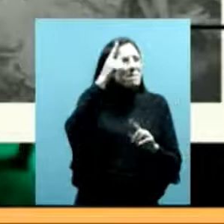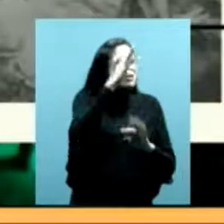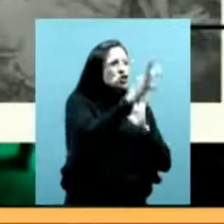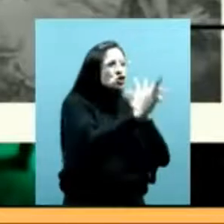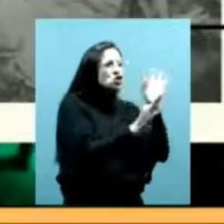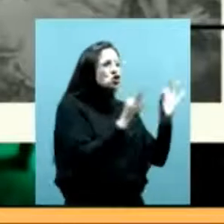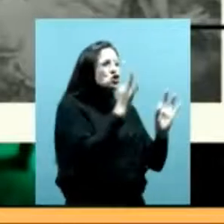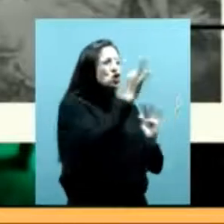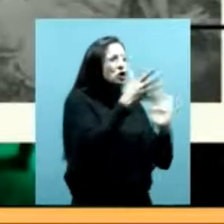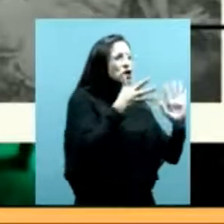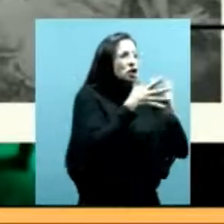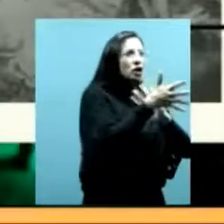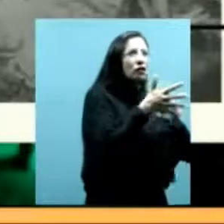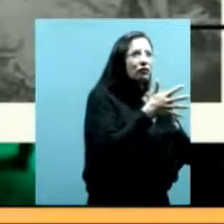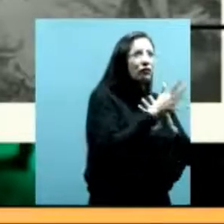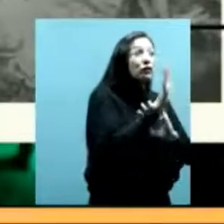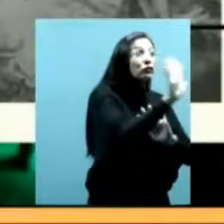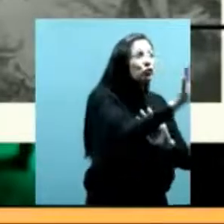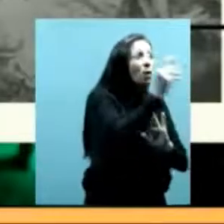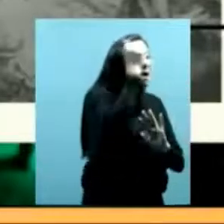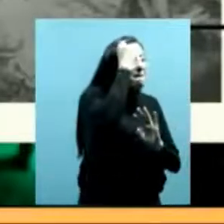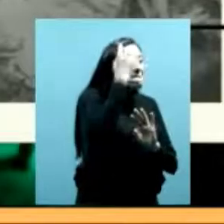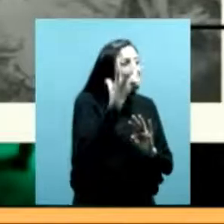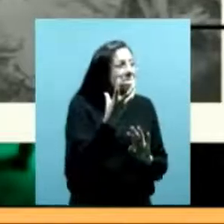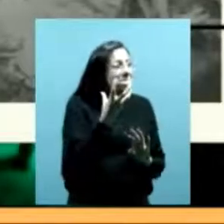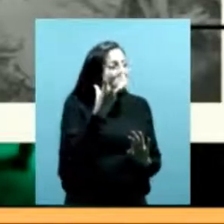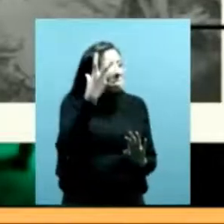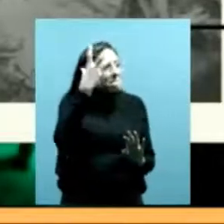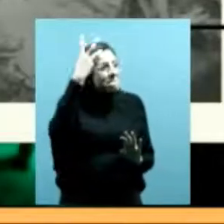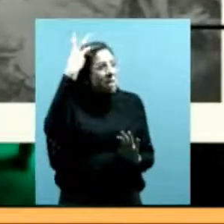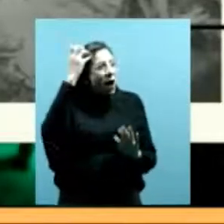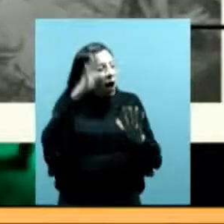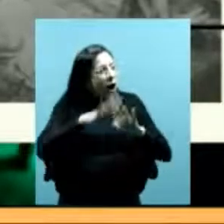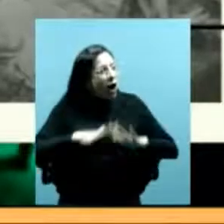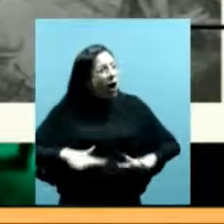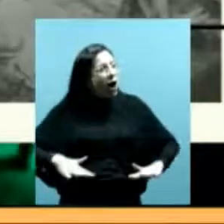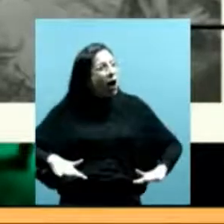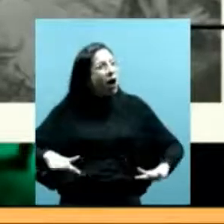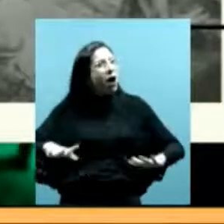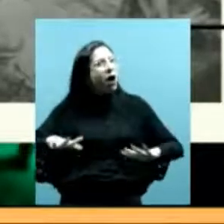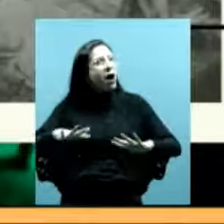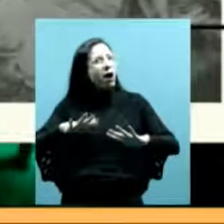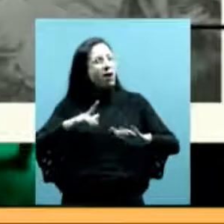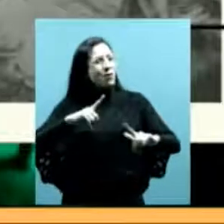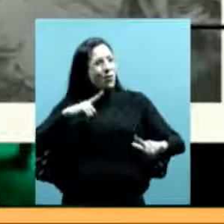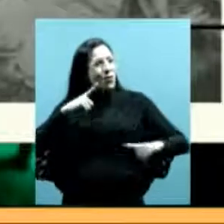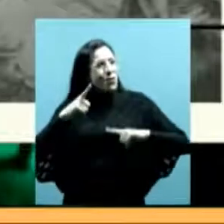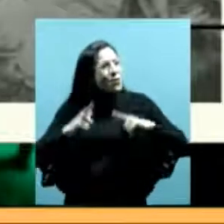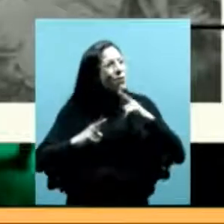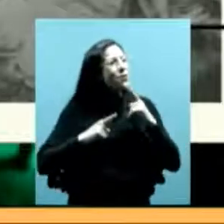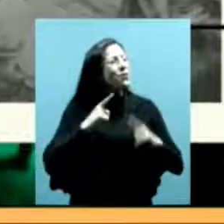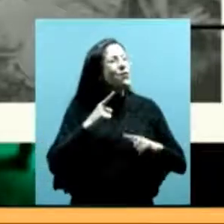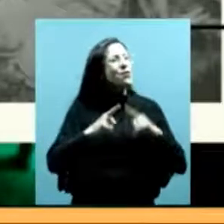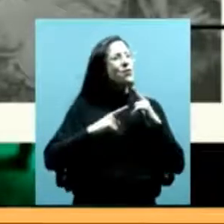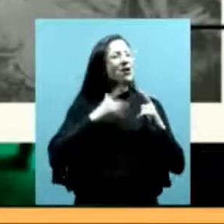información a partir de las memorias de los mismos territorios de las mismas experiencias de quienes luchan en esos territorios